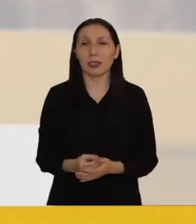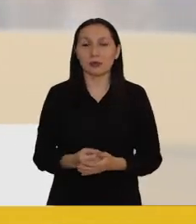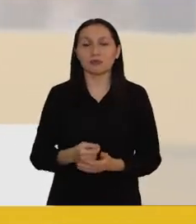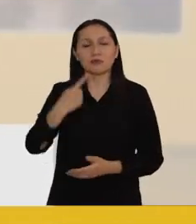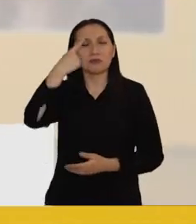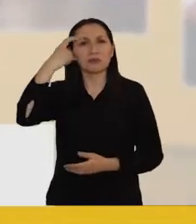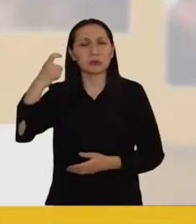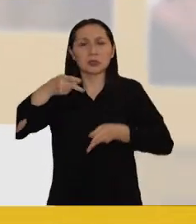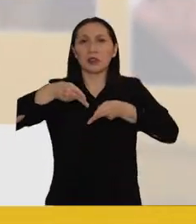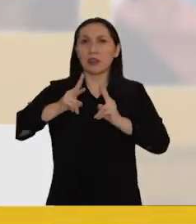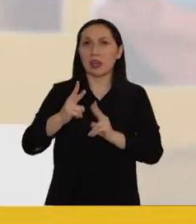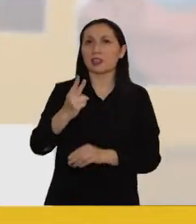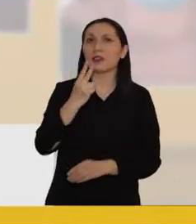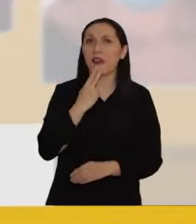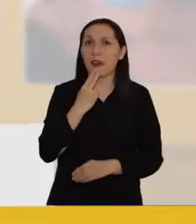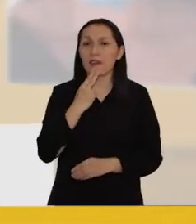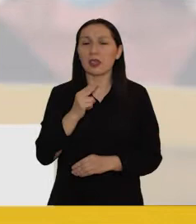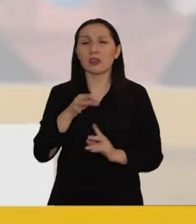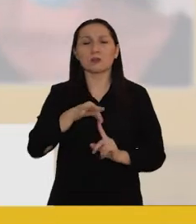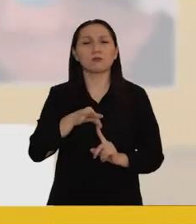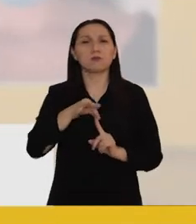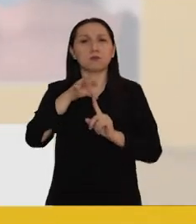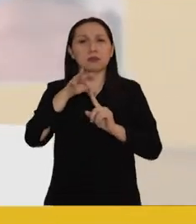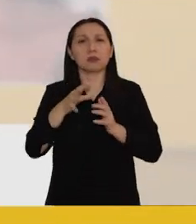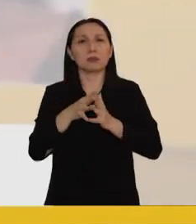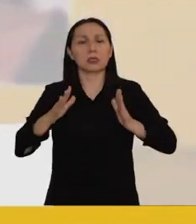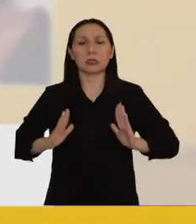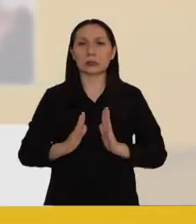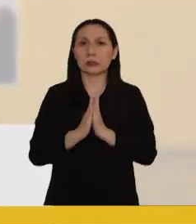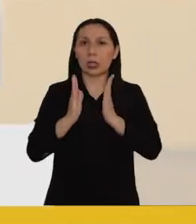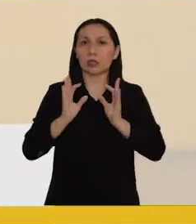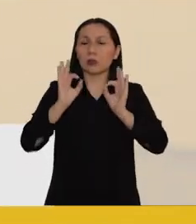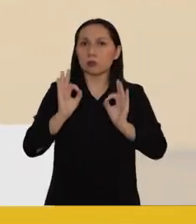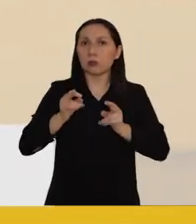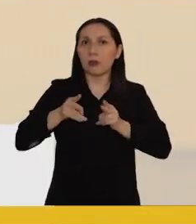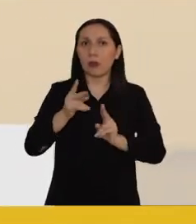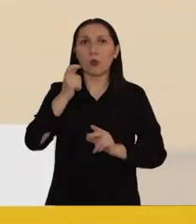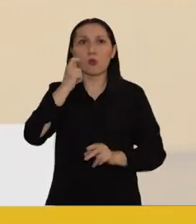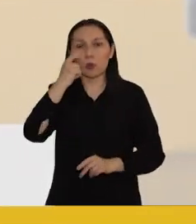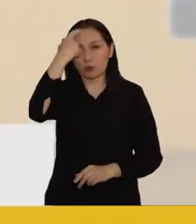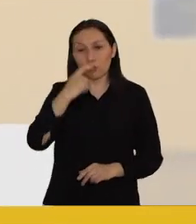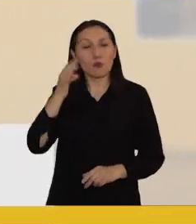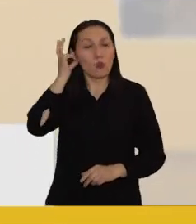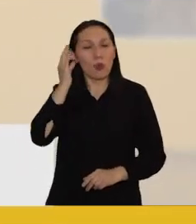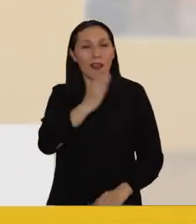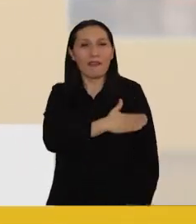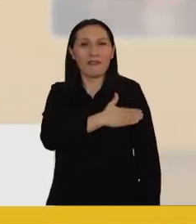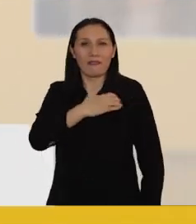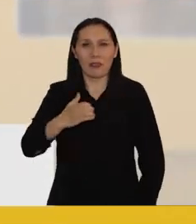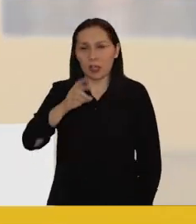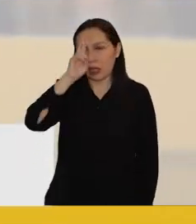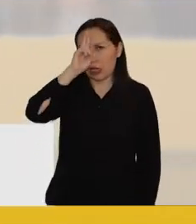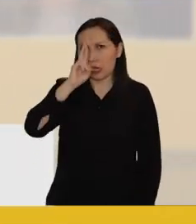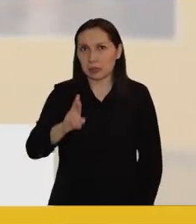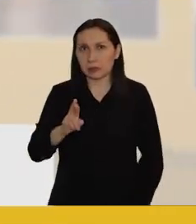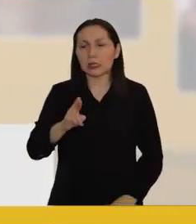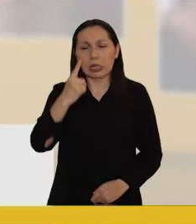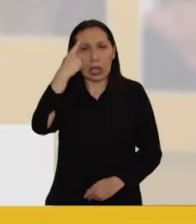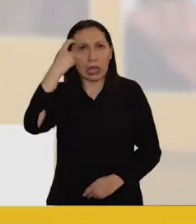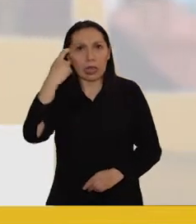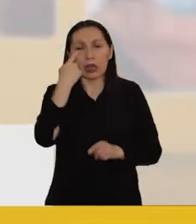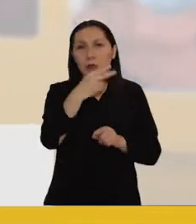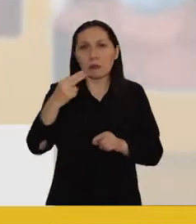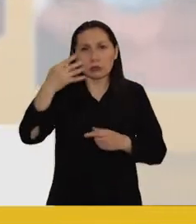públicas. Creo en el derecho a la vida, como el principal y más sagrado derecho humano. Soy una mujer de fe, con